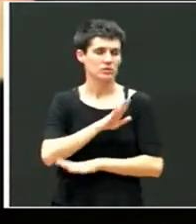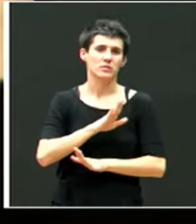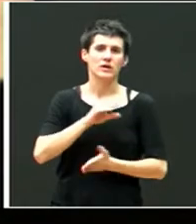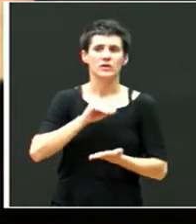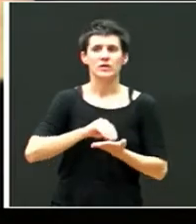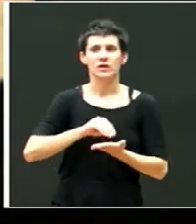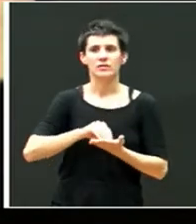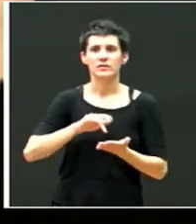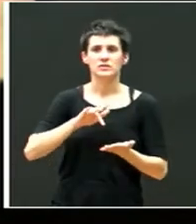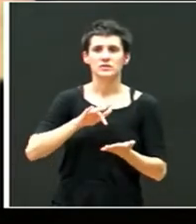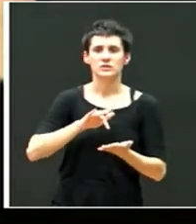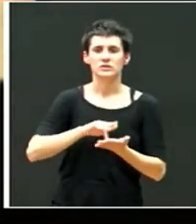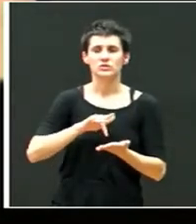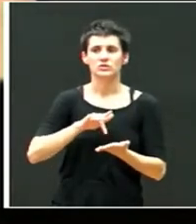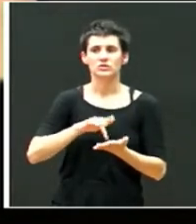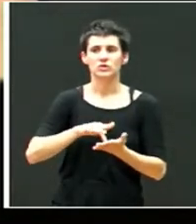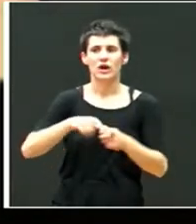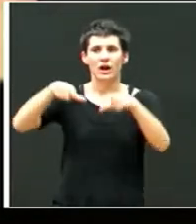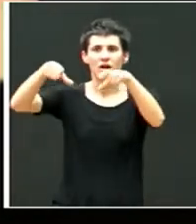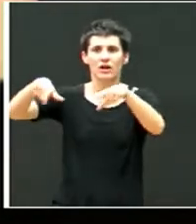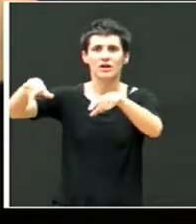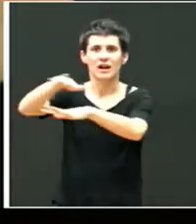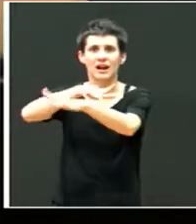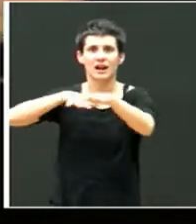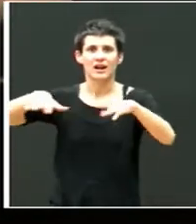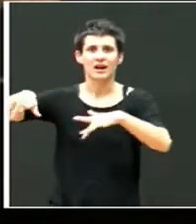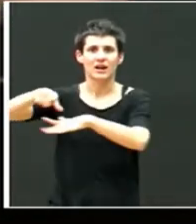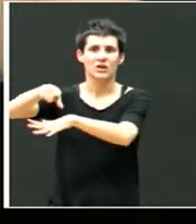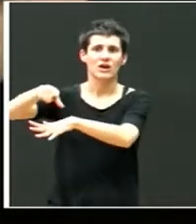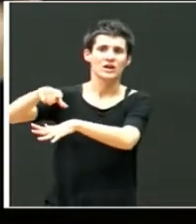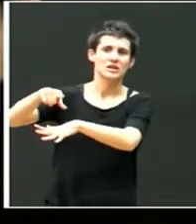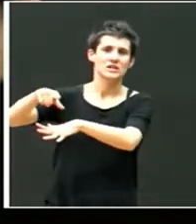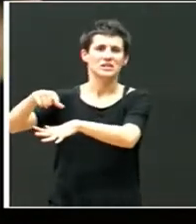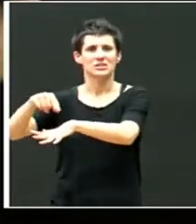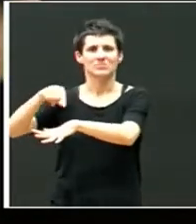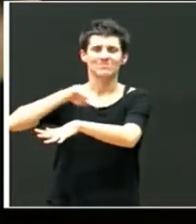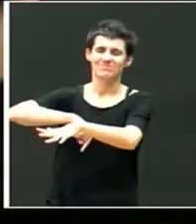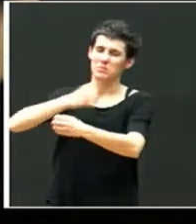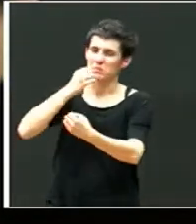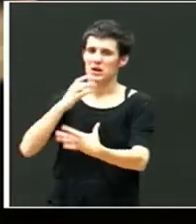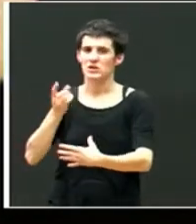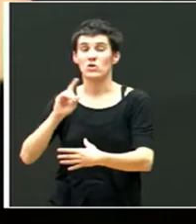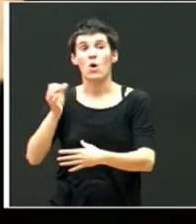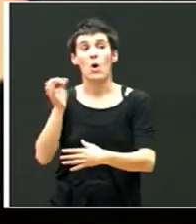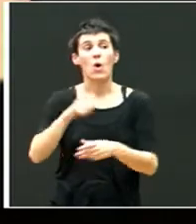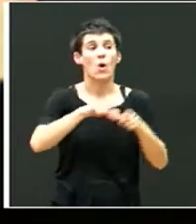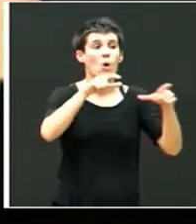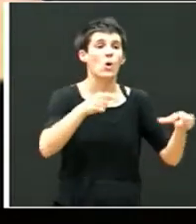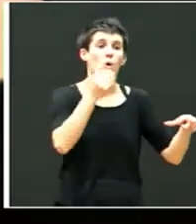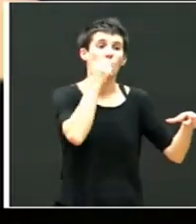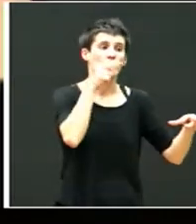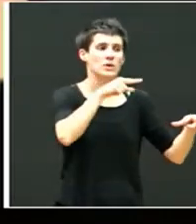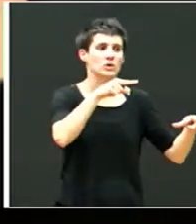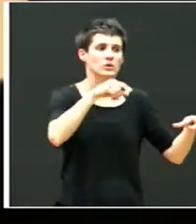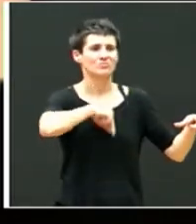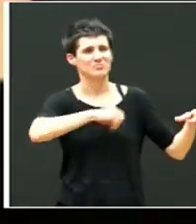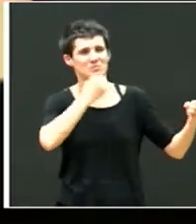espacios abiertos, como podía ser el recreo, la janguela. Ahí todavía no se sentía bien, ¿no?